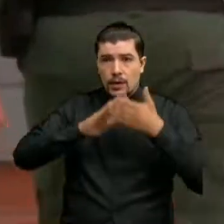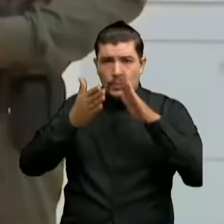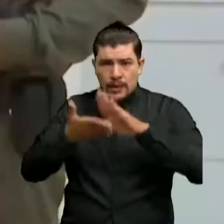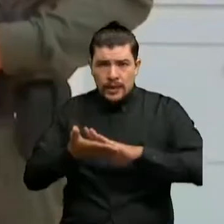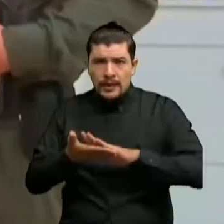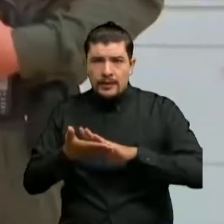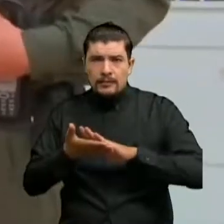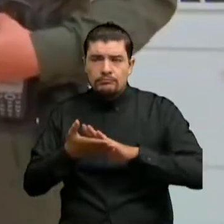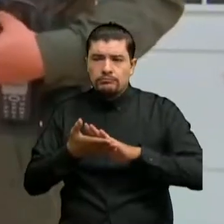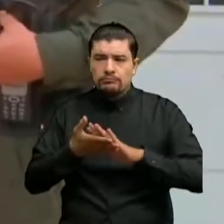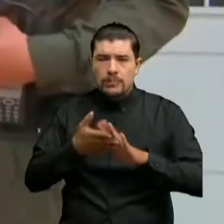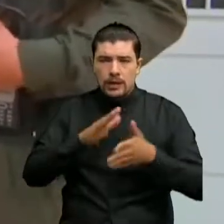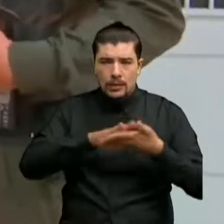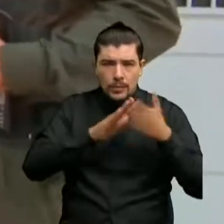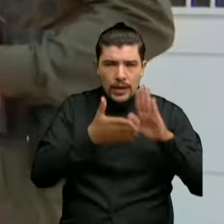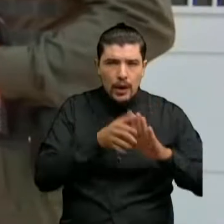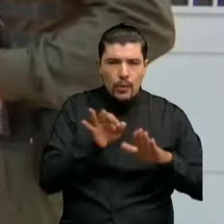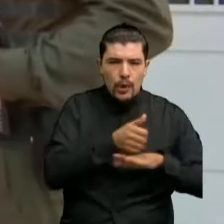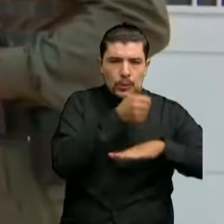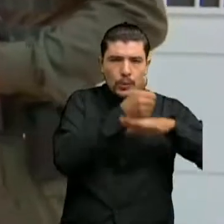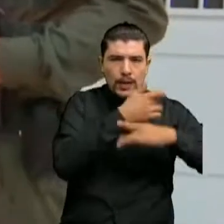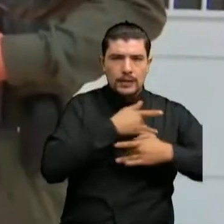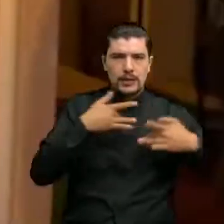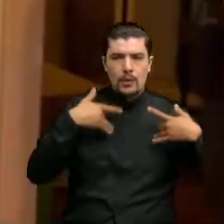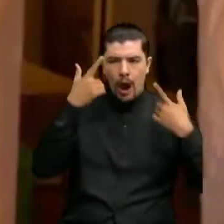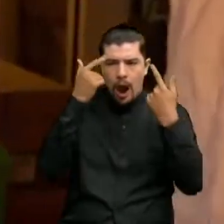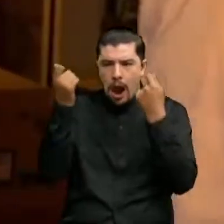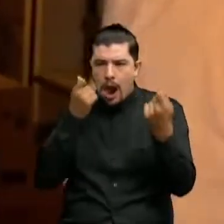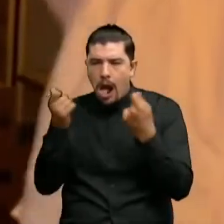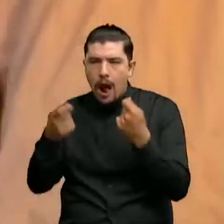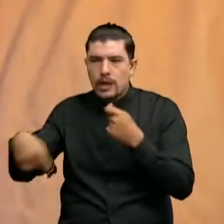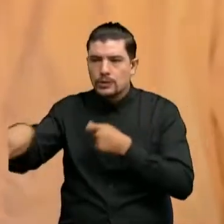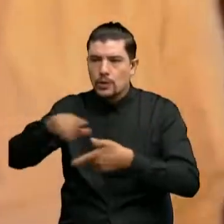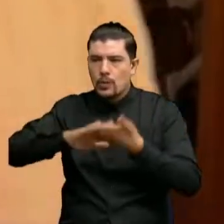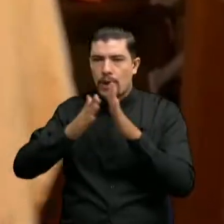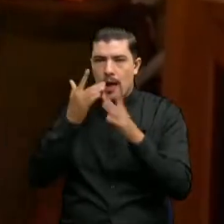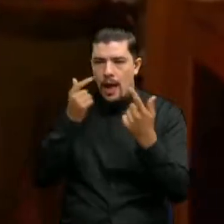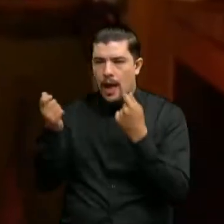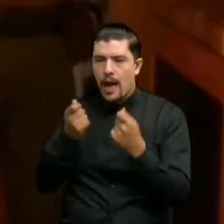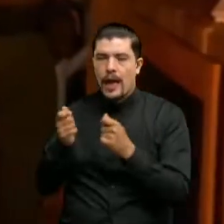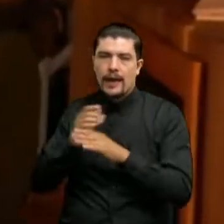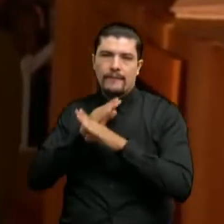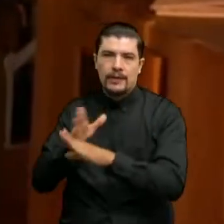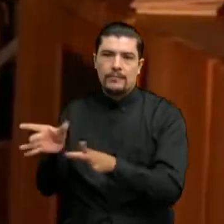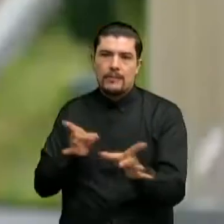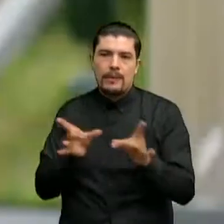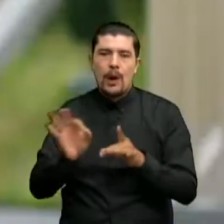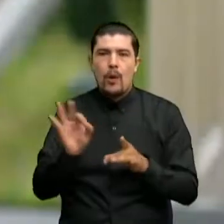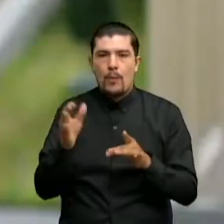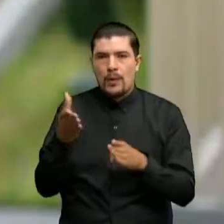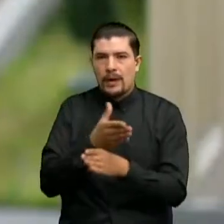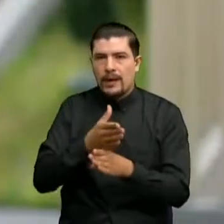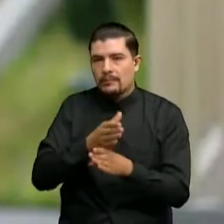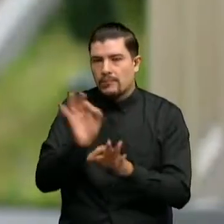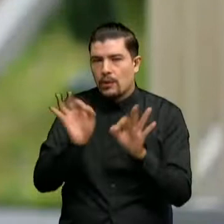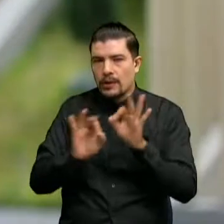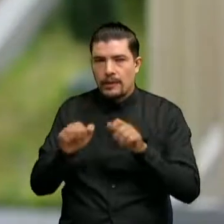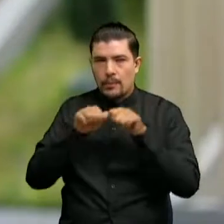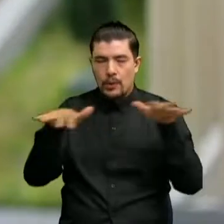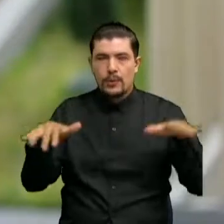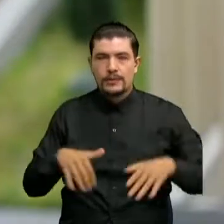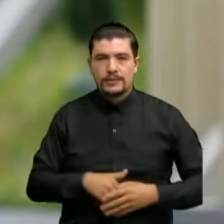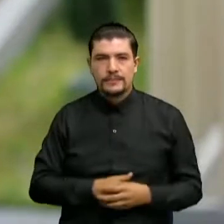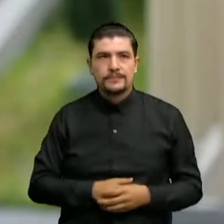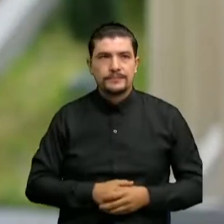prevención con la población para evitar nuevos contagios y alteraciones del orden público En compañía de la Alcaldía Municipal y Salud